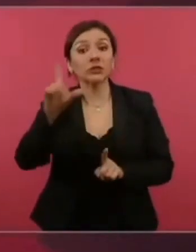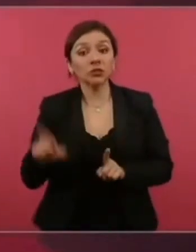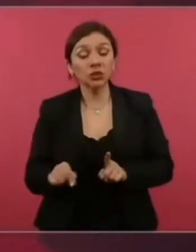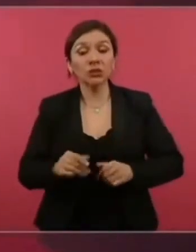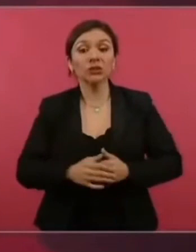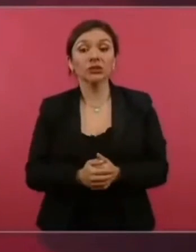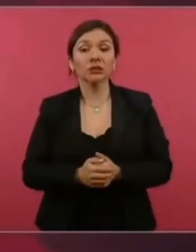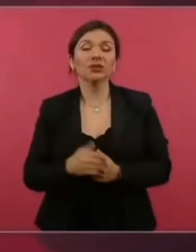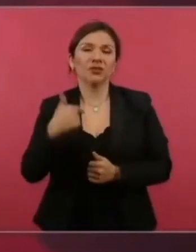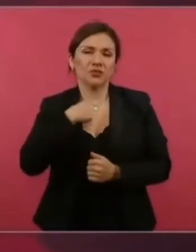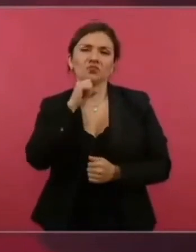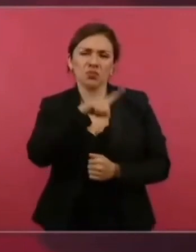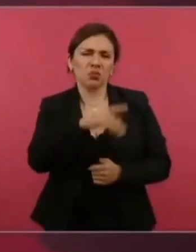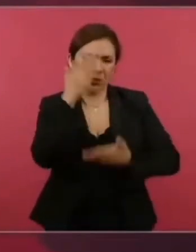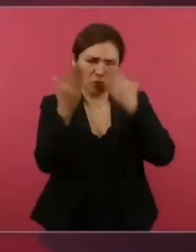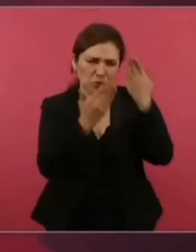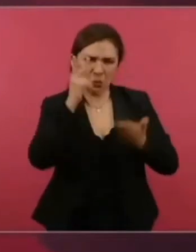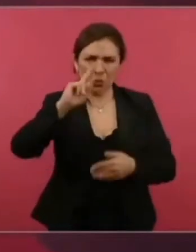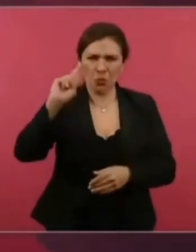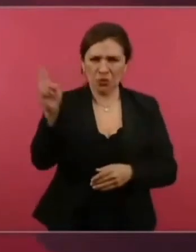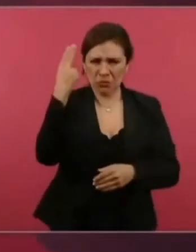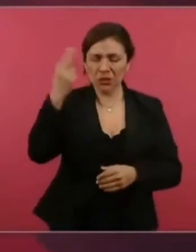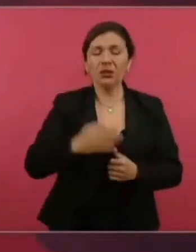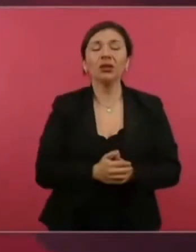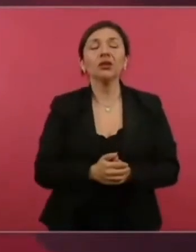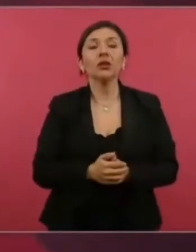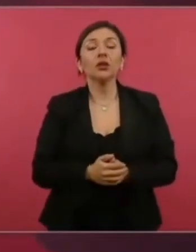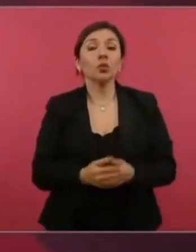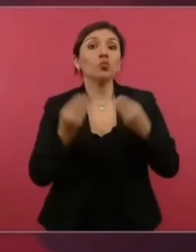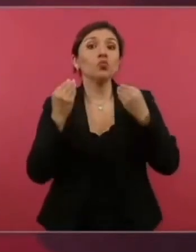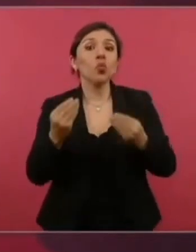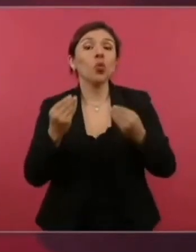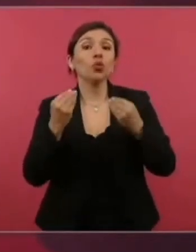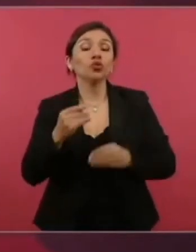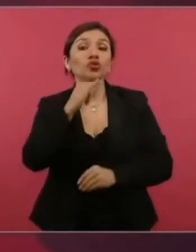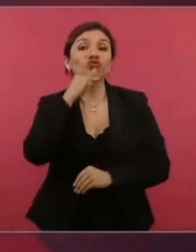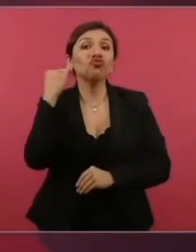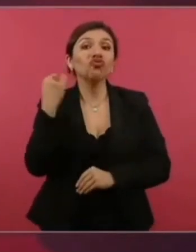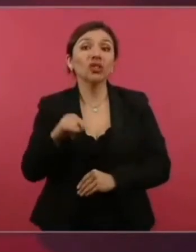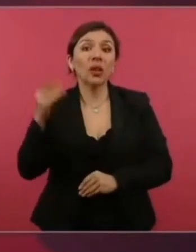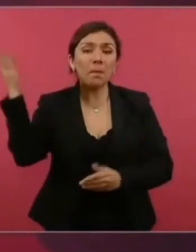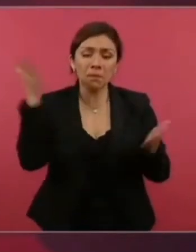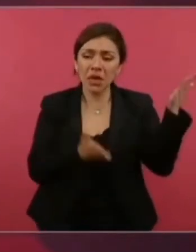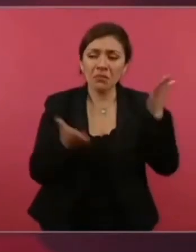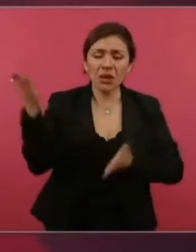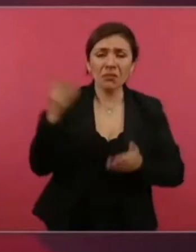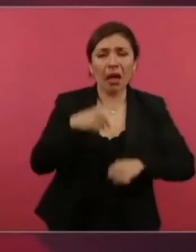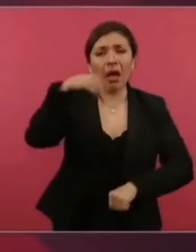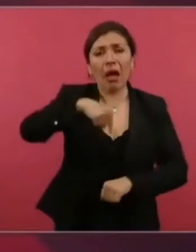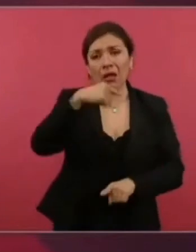estando en la facultad, pues llegaron muchos chilenos al exilio en México,